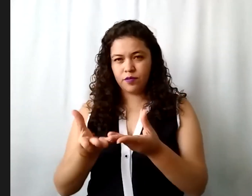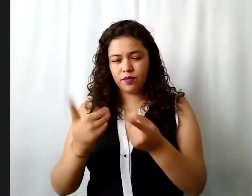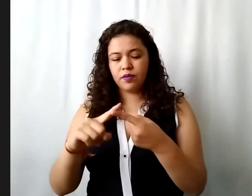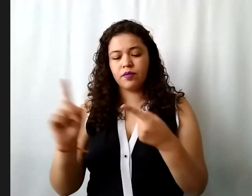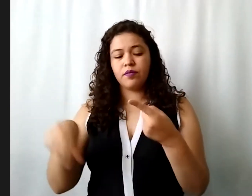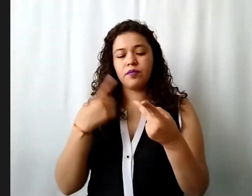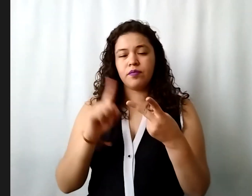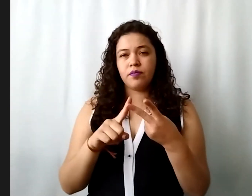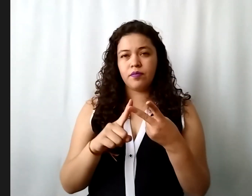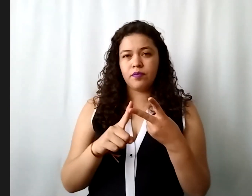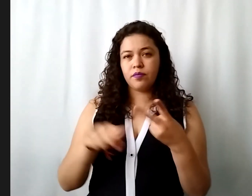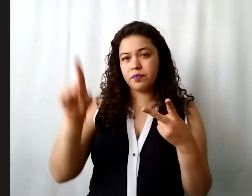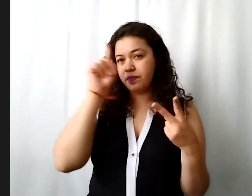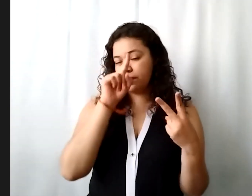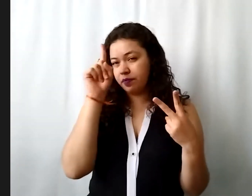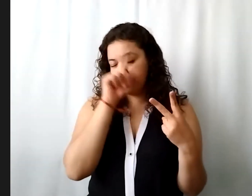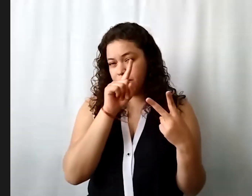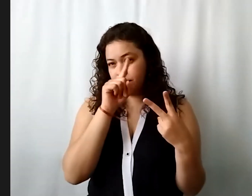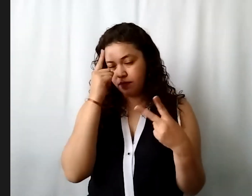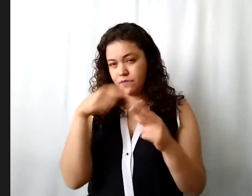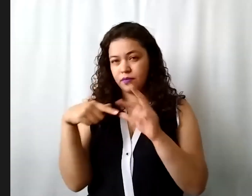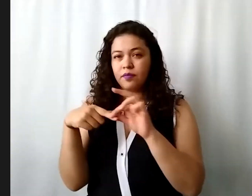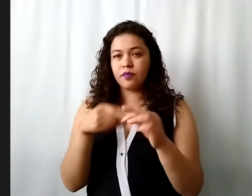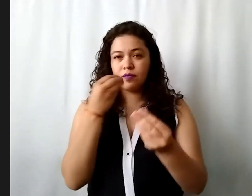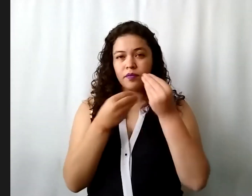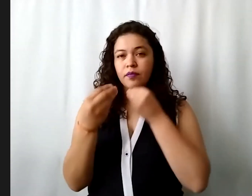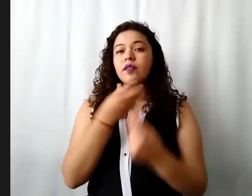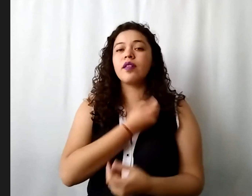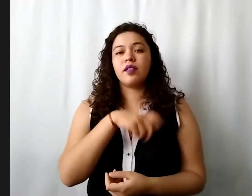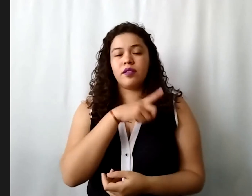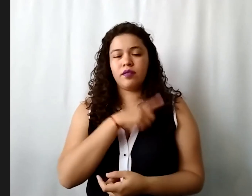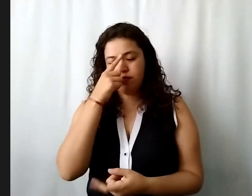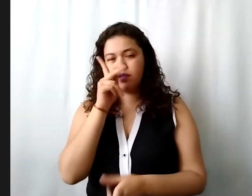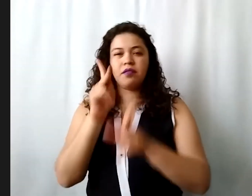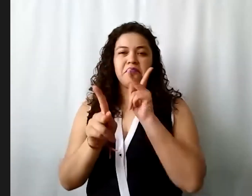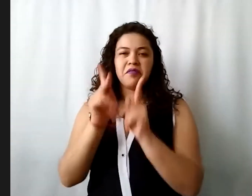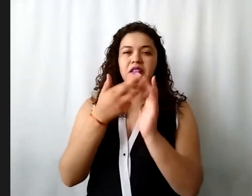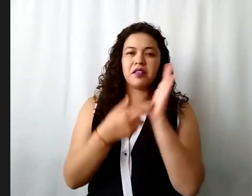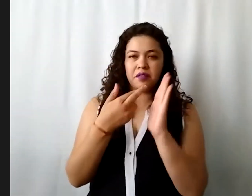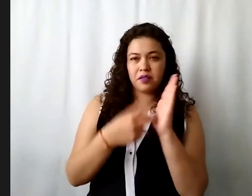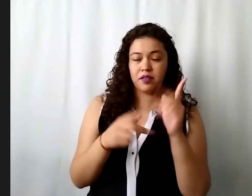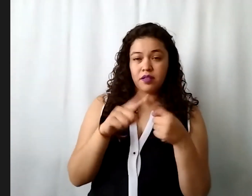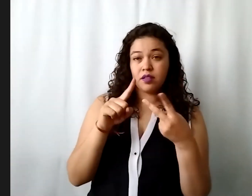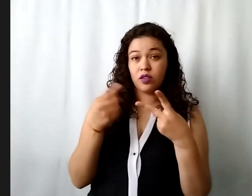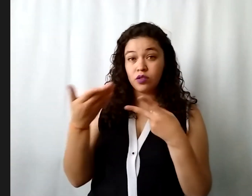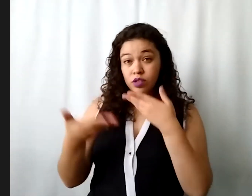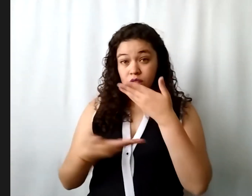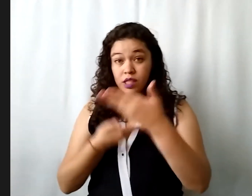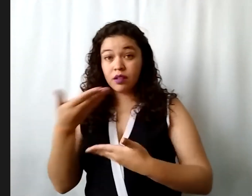va a ser la orientación para una nutrición sana no sea a través de pláticas y talleres ahí ya tengo dos servicios